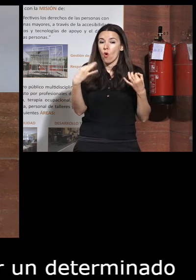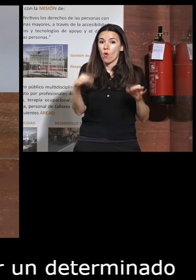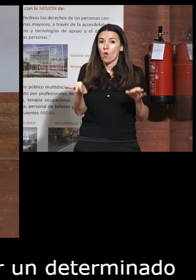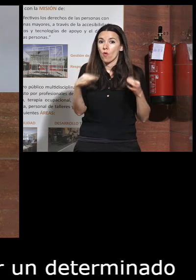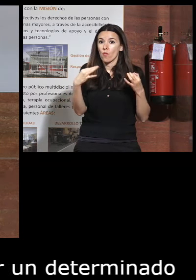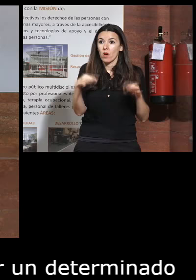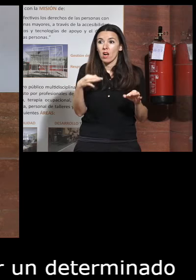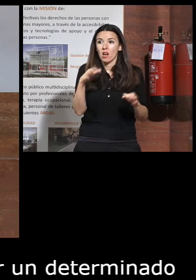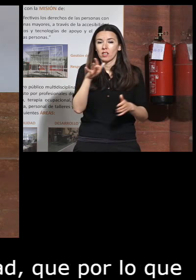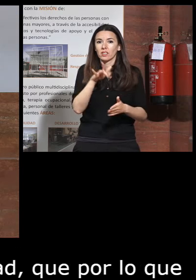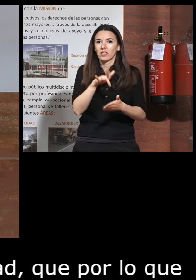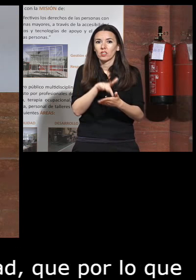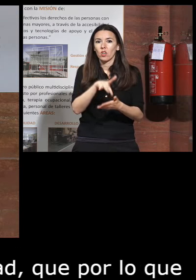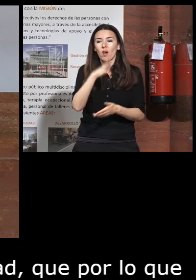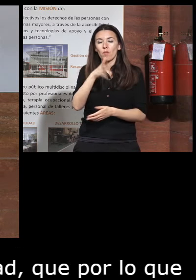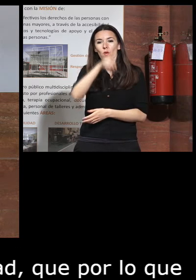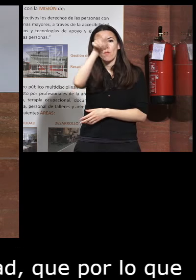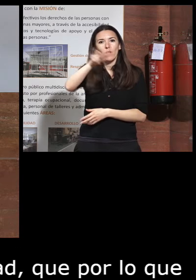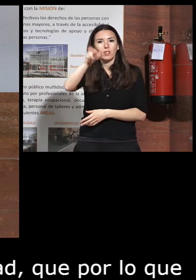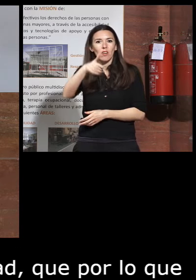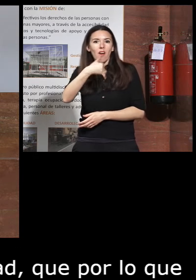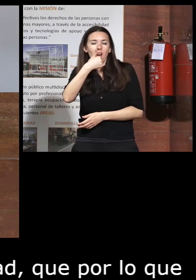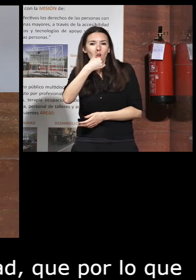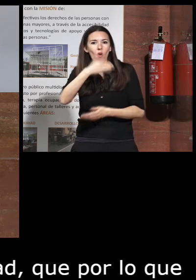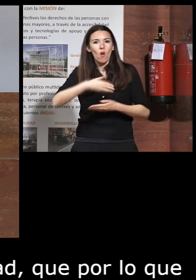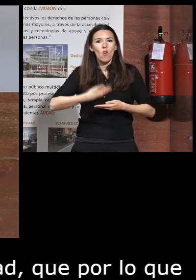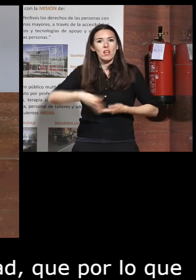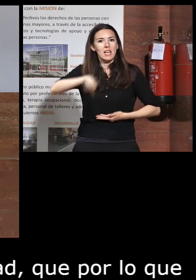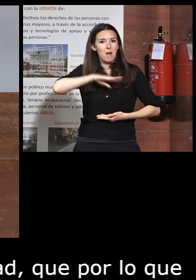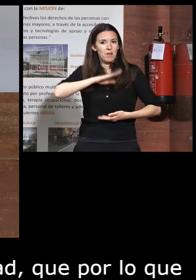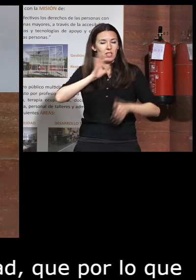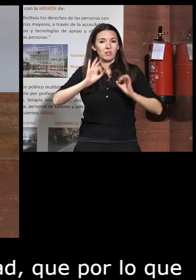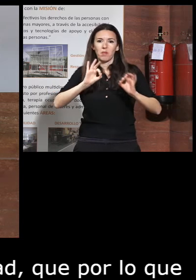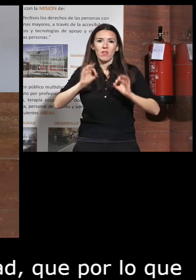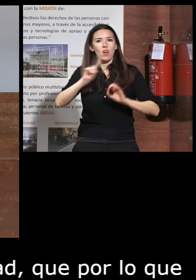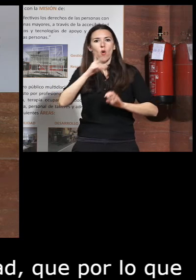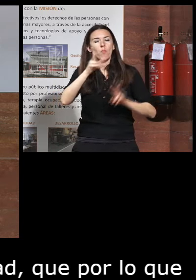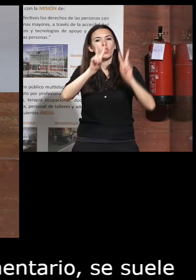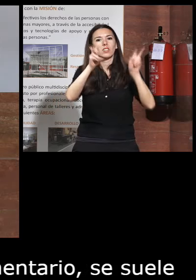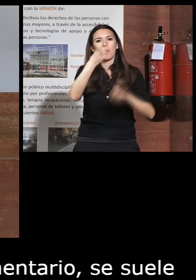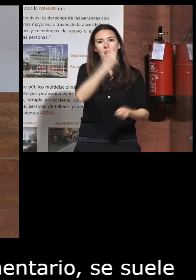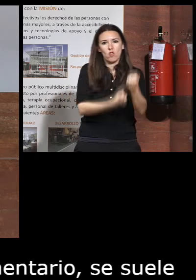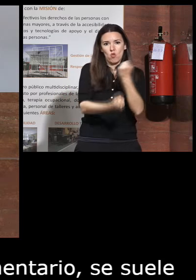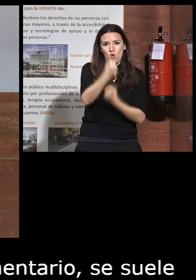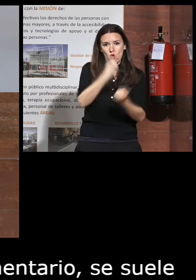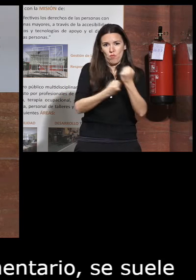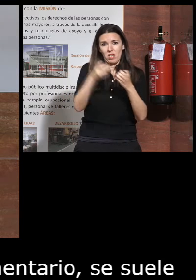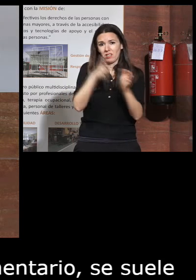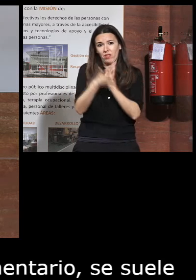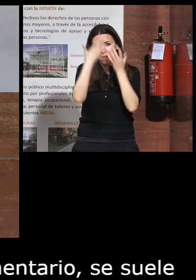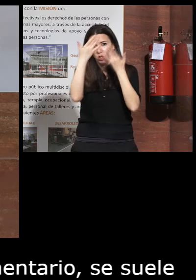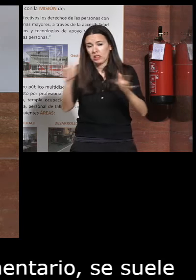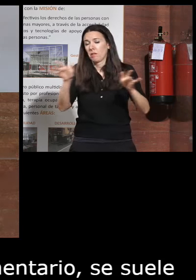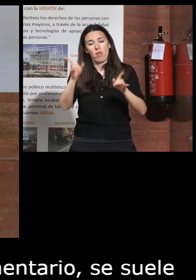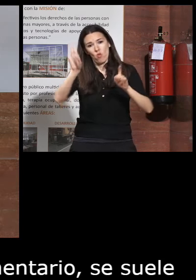producir esta incorporación de las personas con algún cierto tipo de capacidad especial por un tema económico que no más bien por un tema de sensibilización